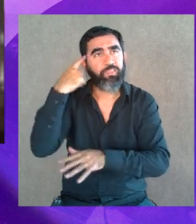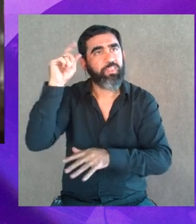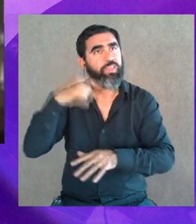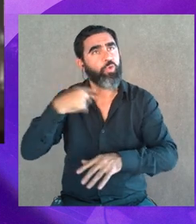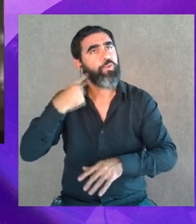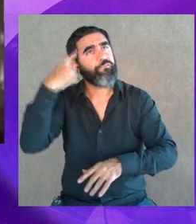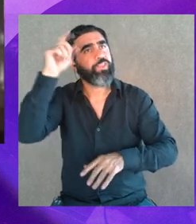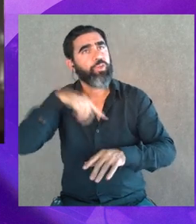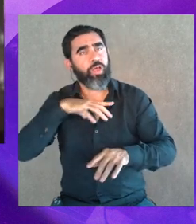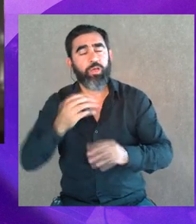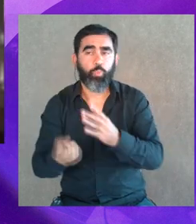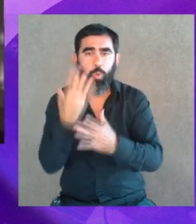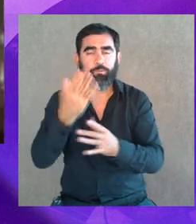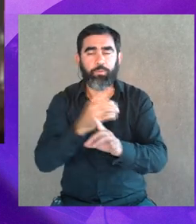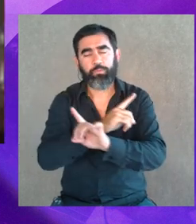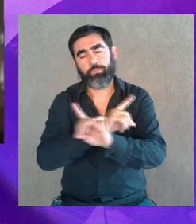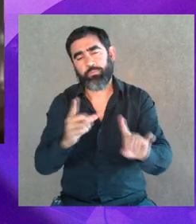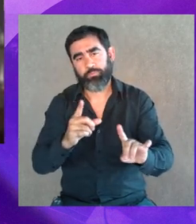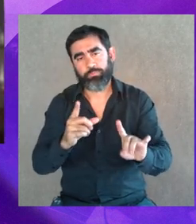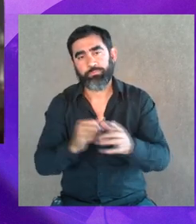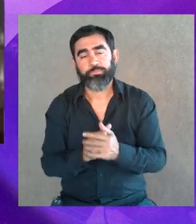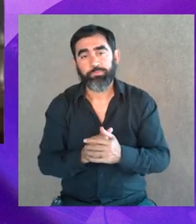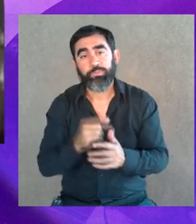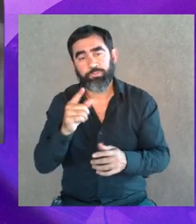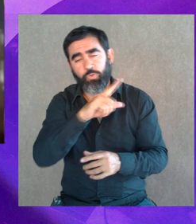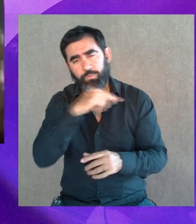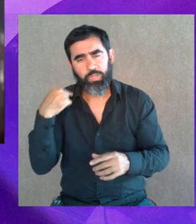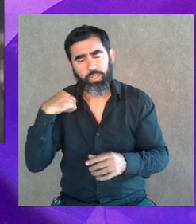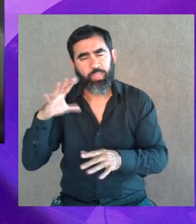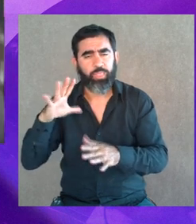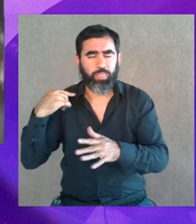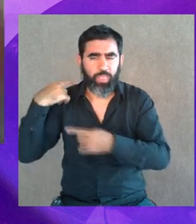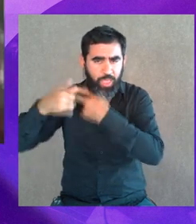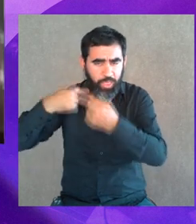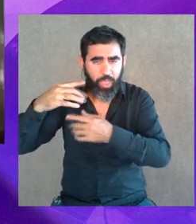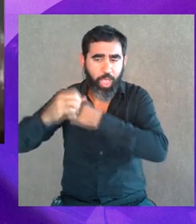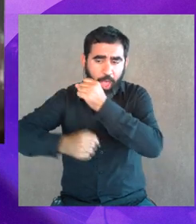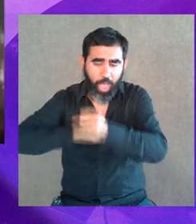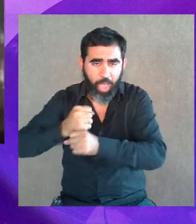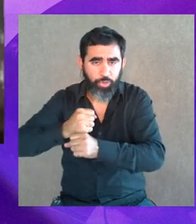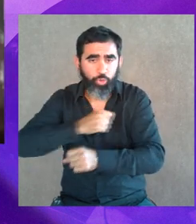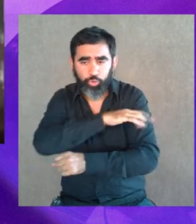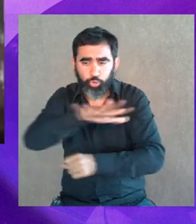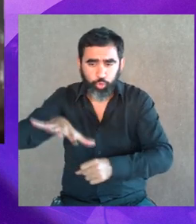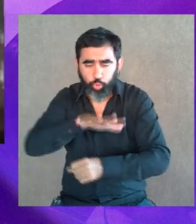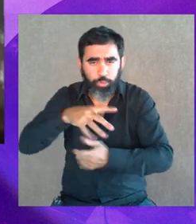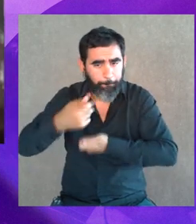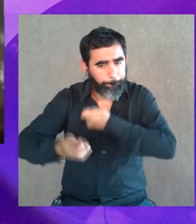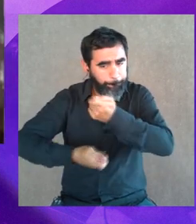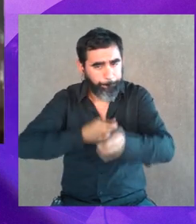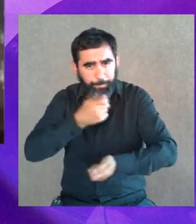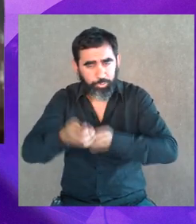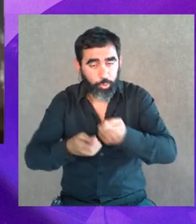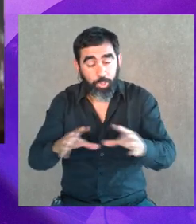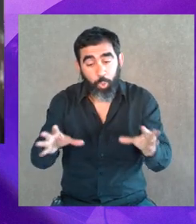se levantaron iluminadas y decidieron hacer, viene de mucho tiempo, la sociedad civil presionando